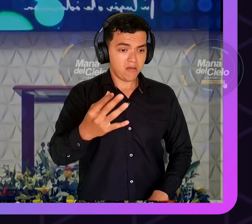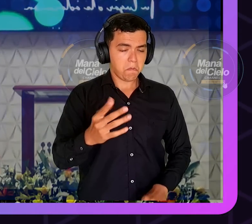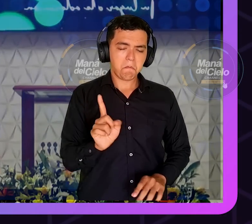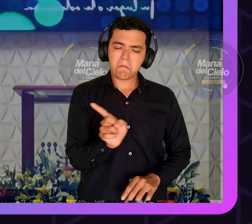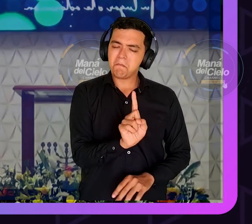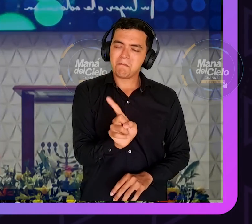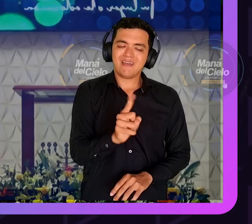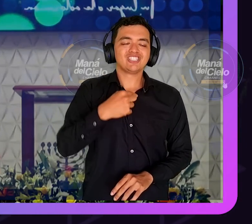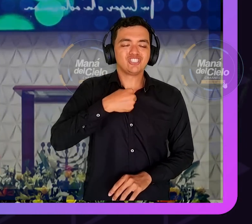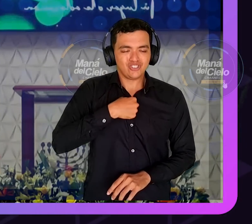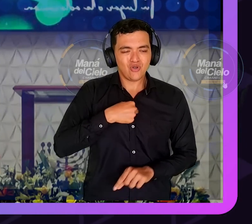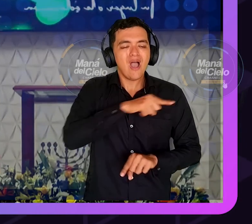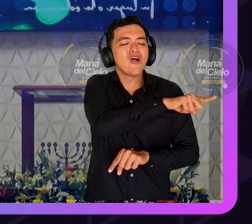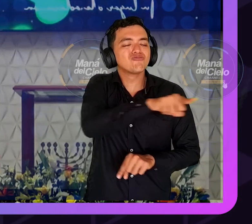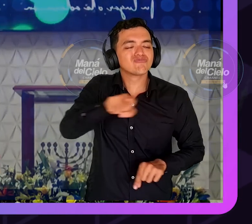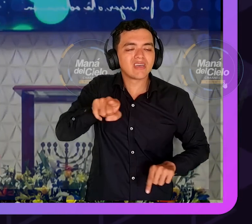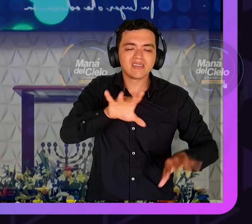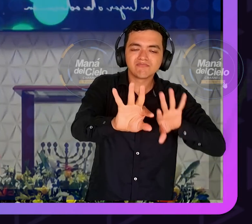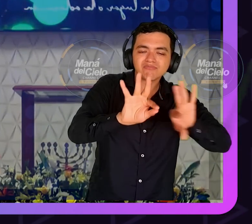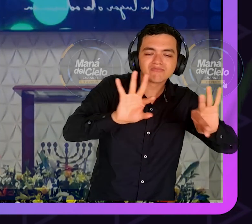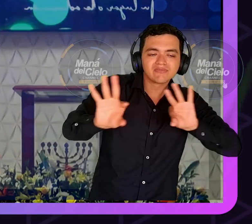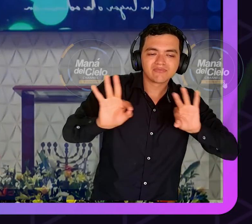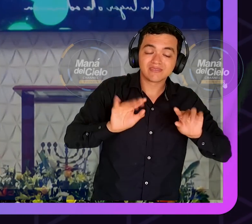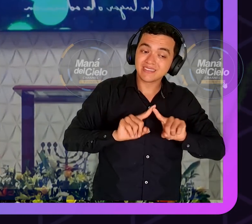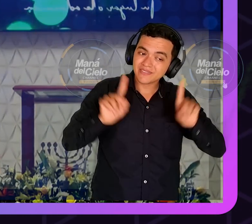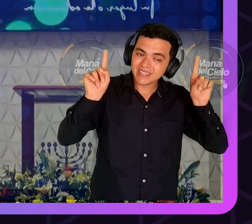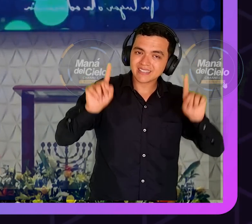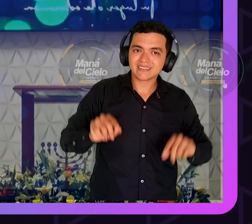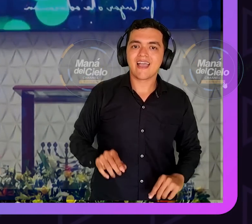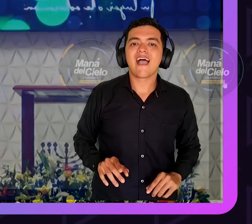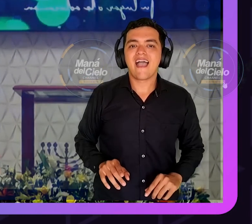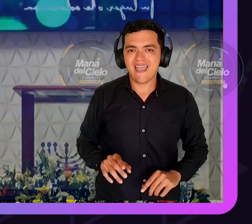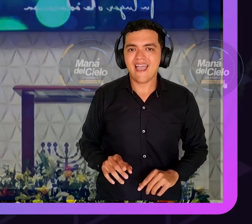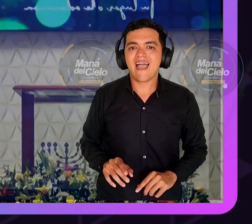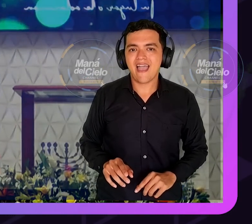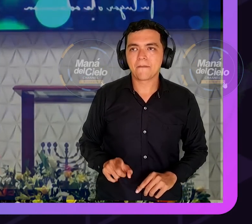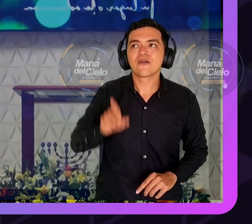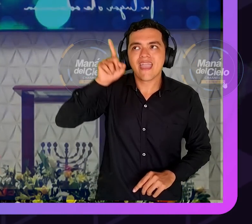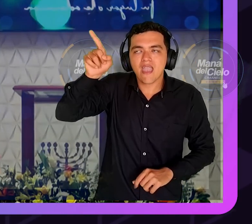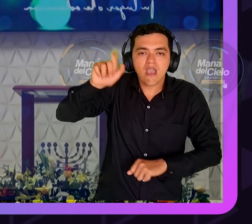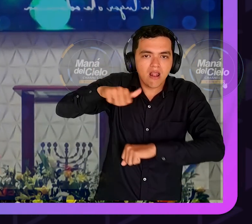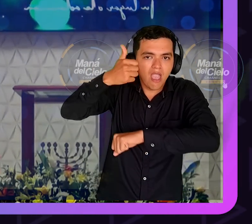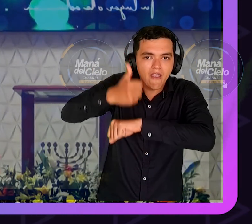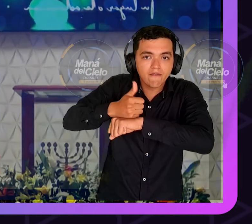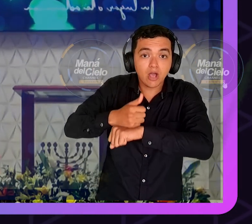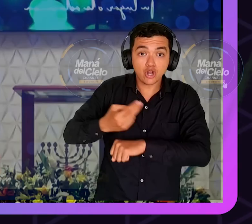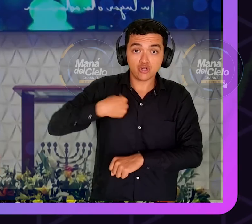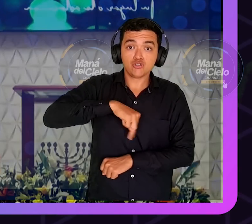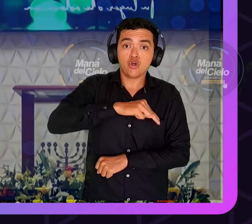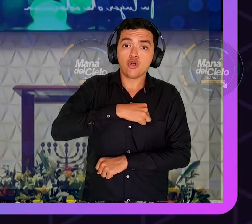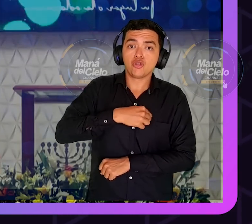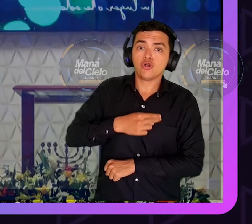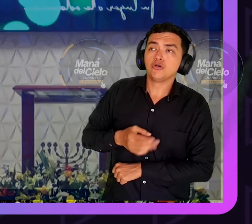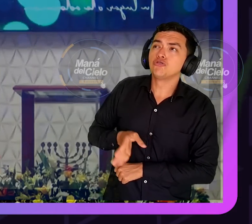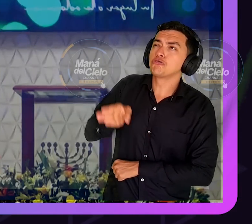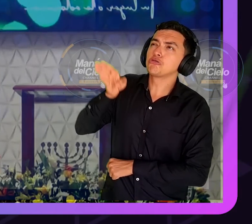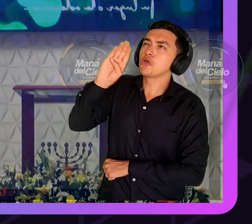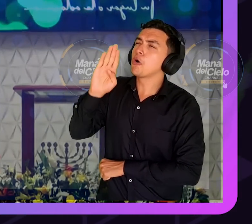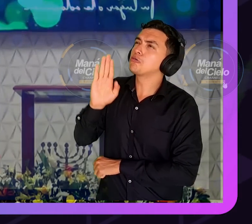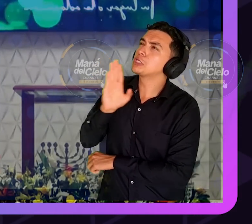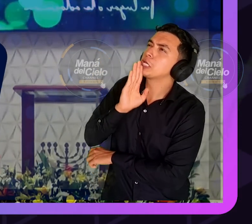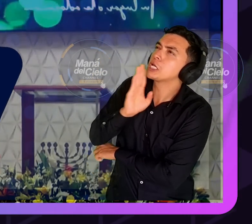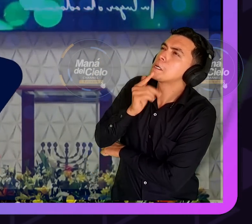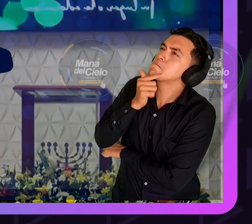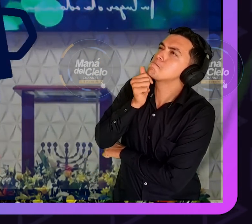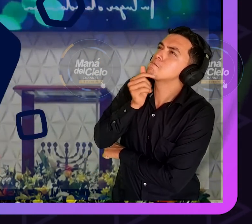tú crees en la vida y en la muerte como católico o como inconverso o como lo que sea o como cristiano bíblico